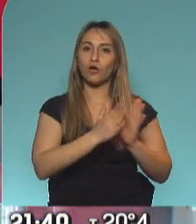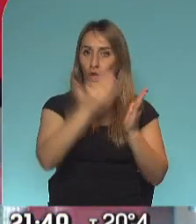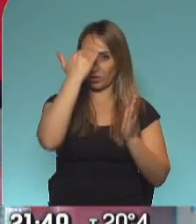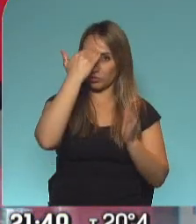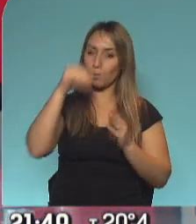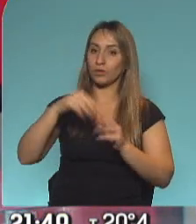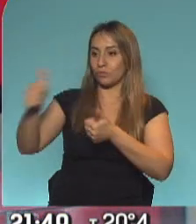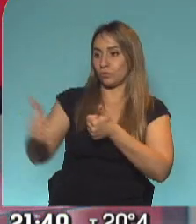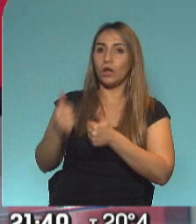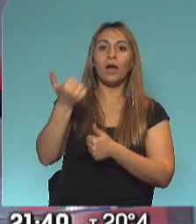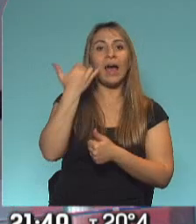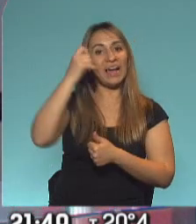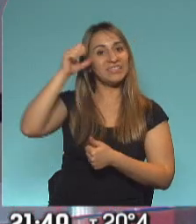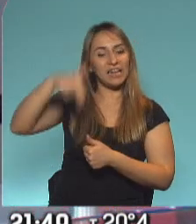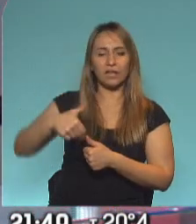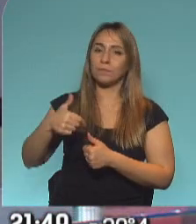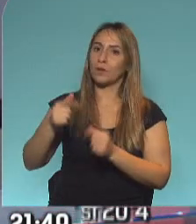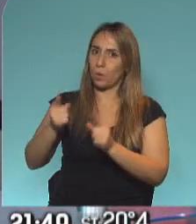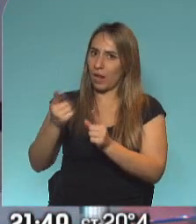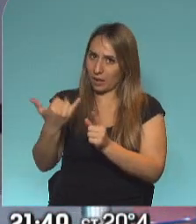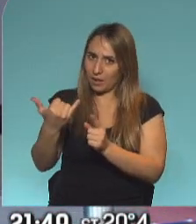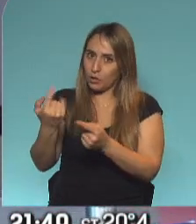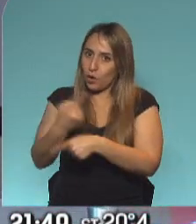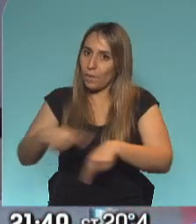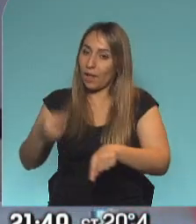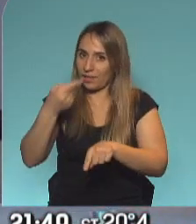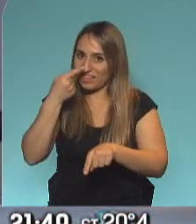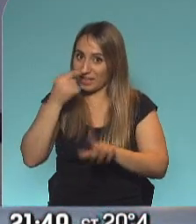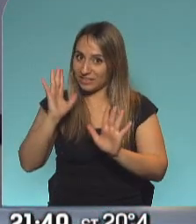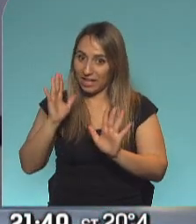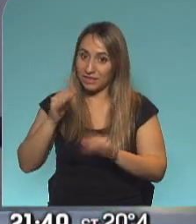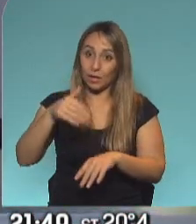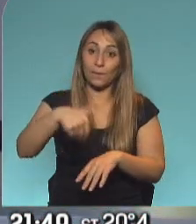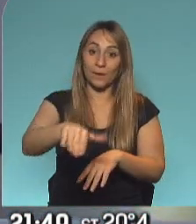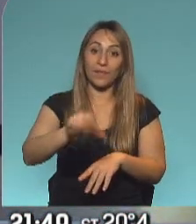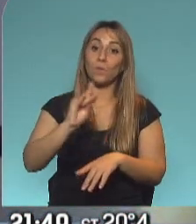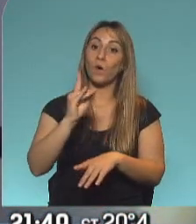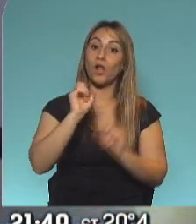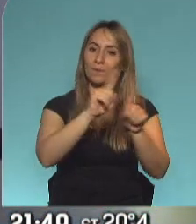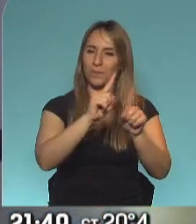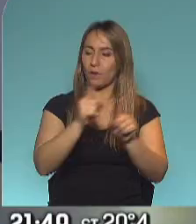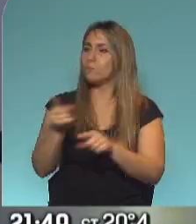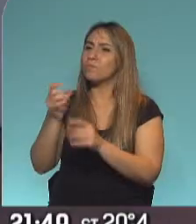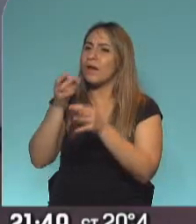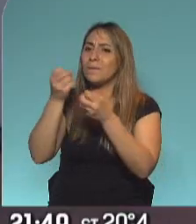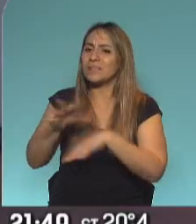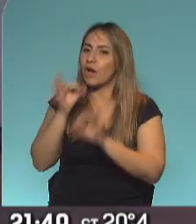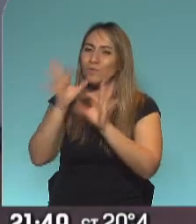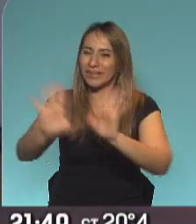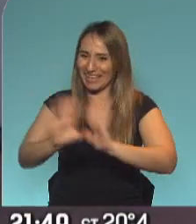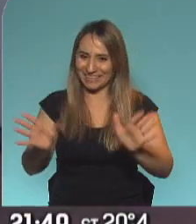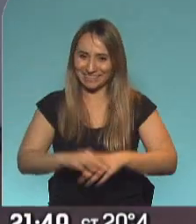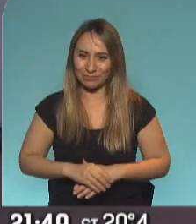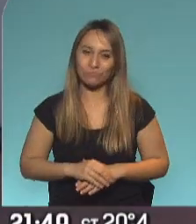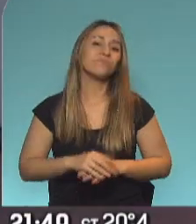con la General Oliva, más allá de que tiene novedades interesantes para lo que va a pasar en Bolivia. Pero vos arrancás donde querés. ¿Por dónde arrancamos? Bueno,